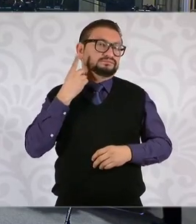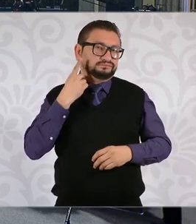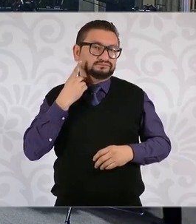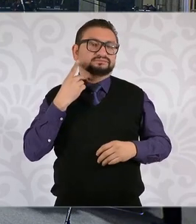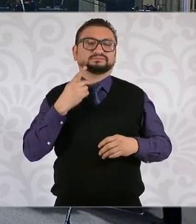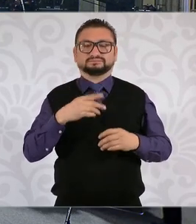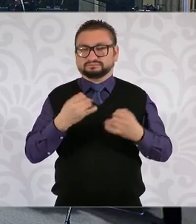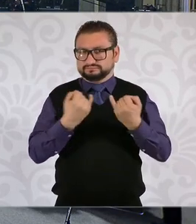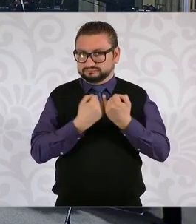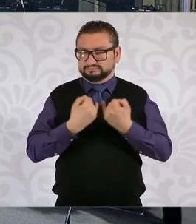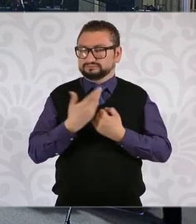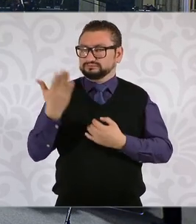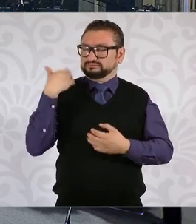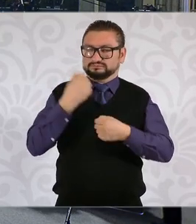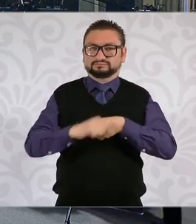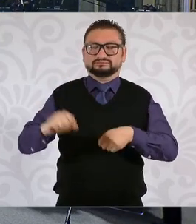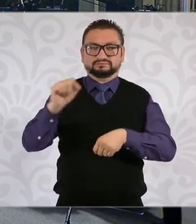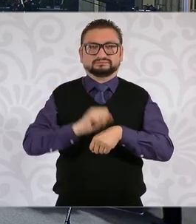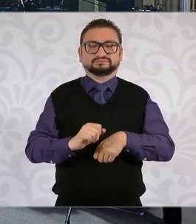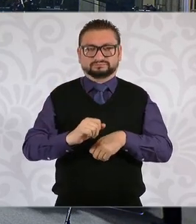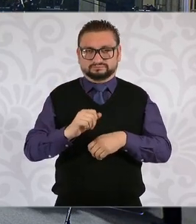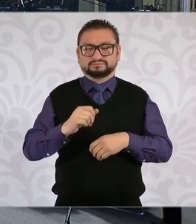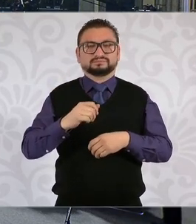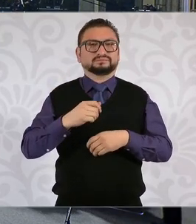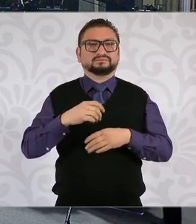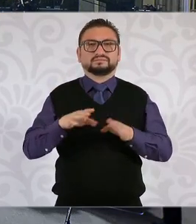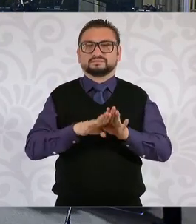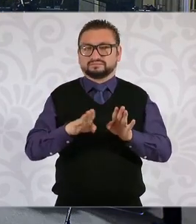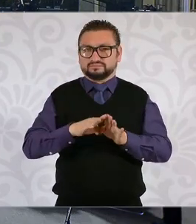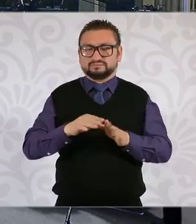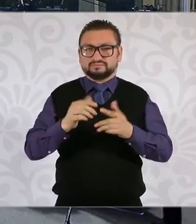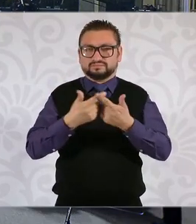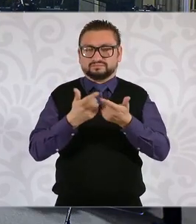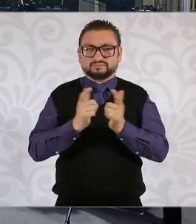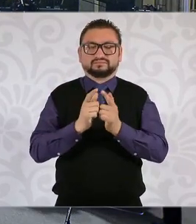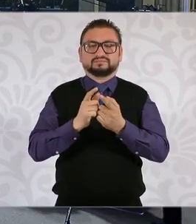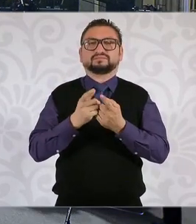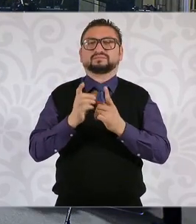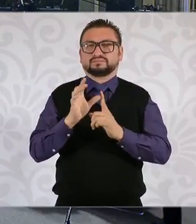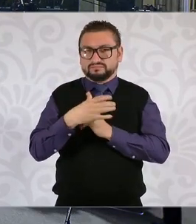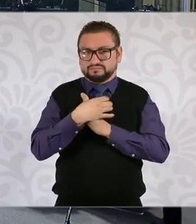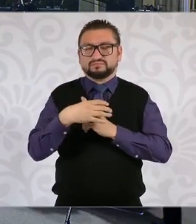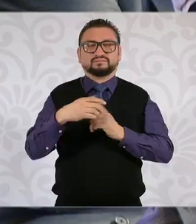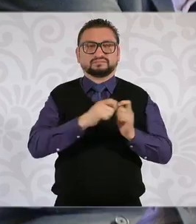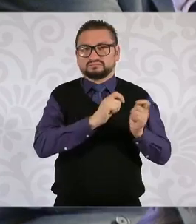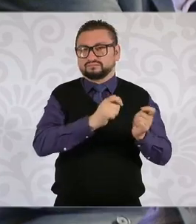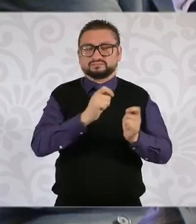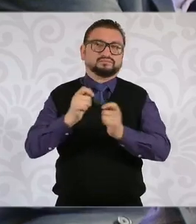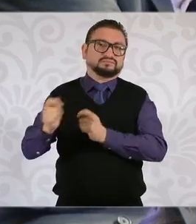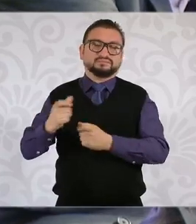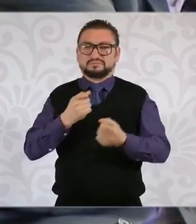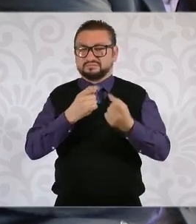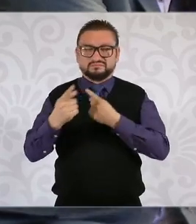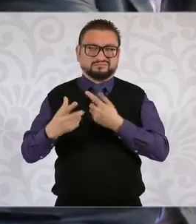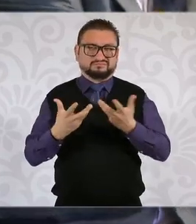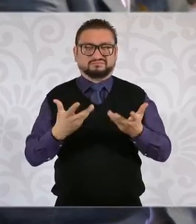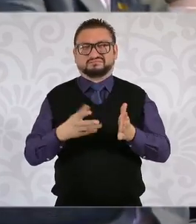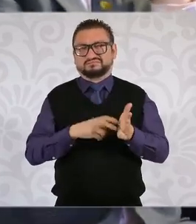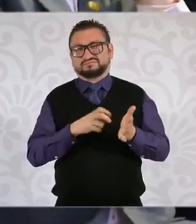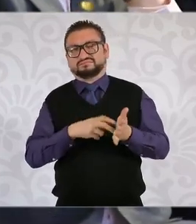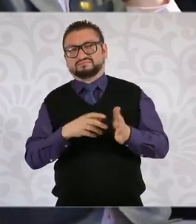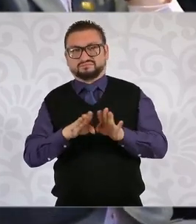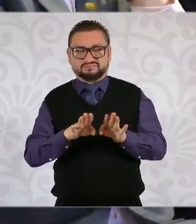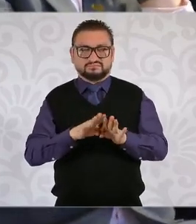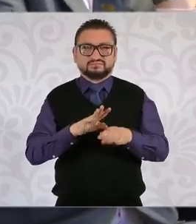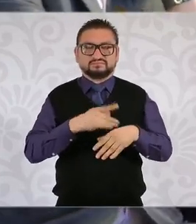preguntarle, la semana pasada hubo un reparto de comisiones, estuvo muy cuestionado por cómo se dio, que